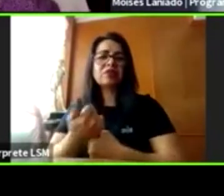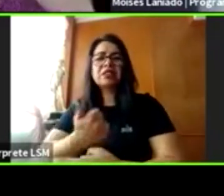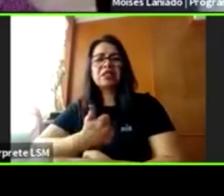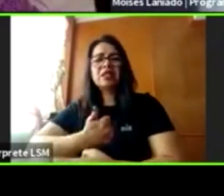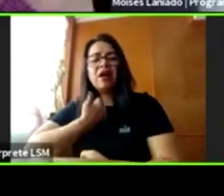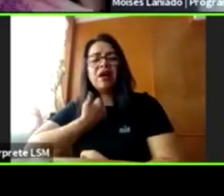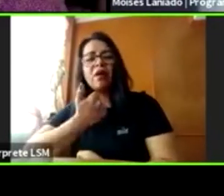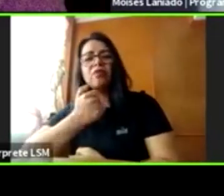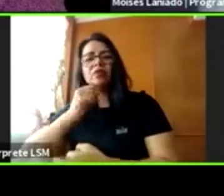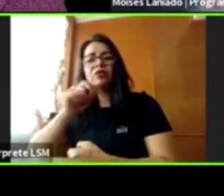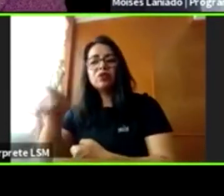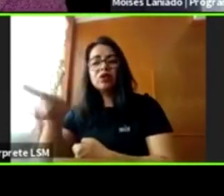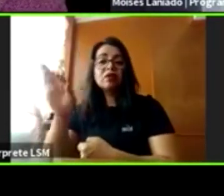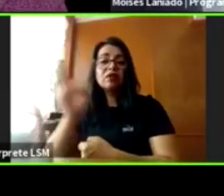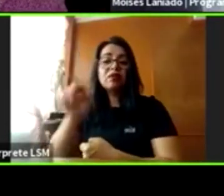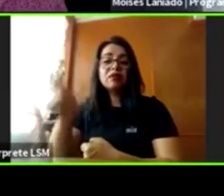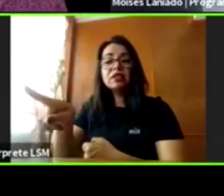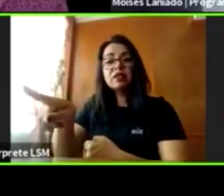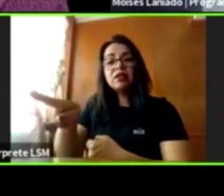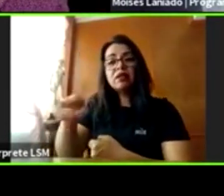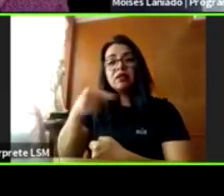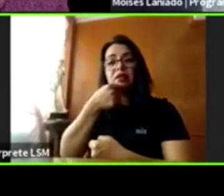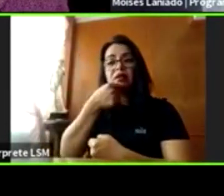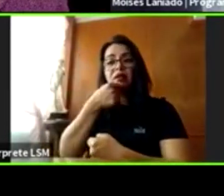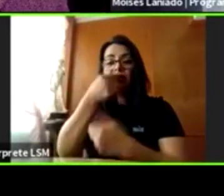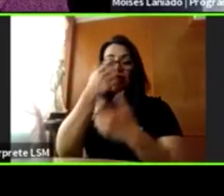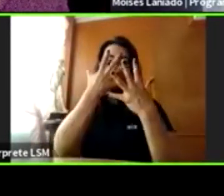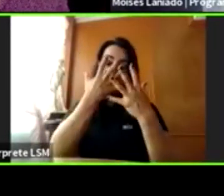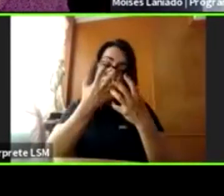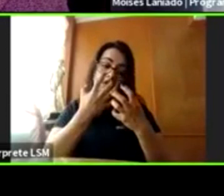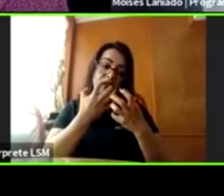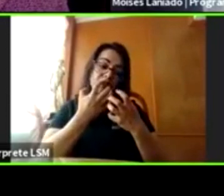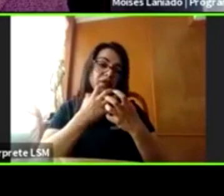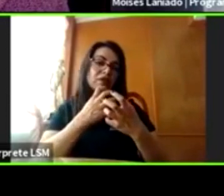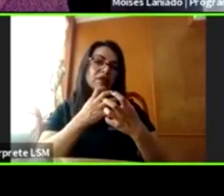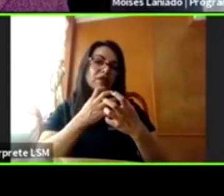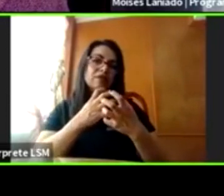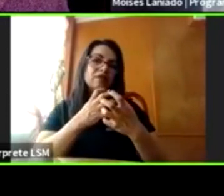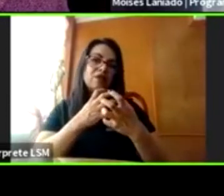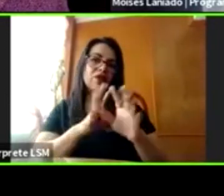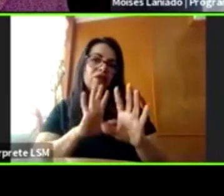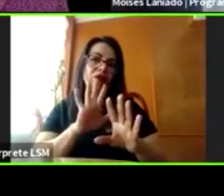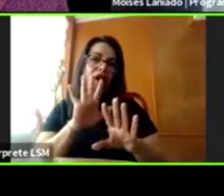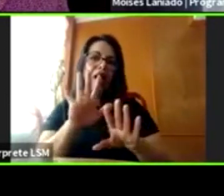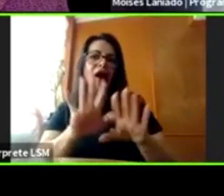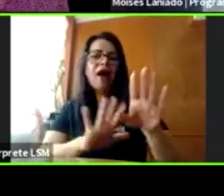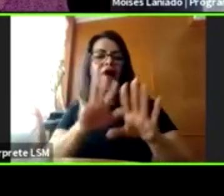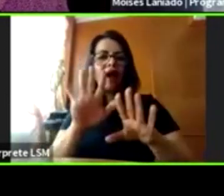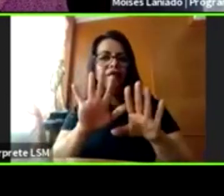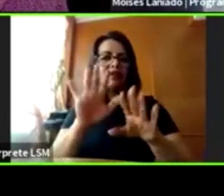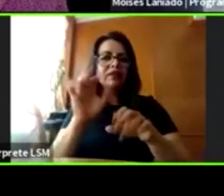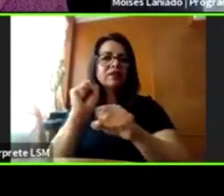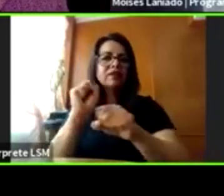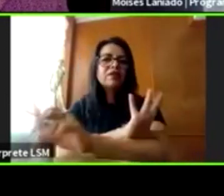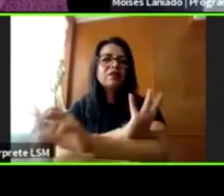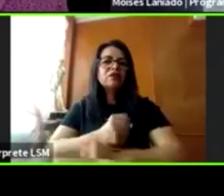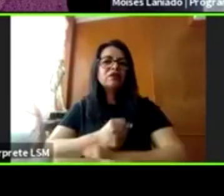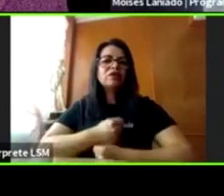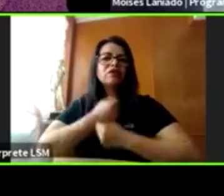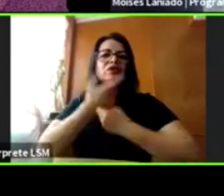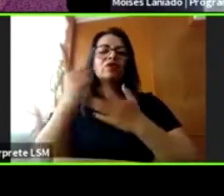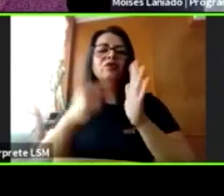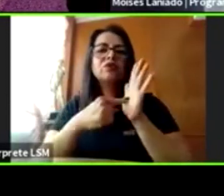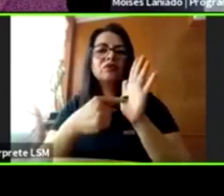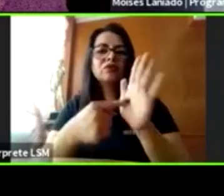de tristeza, no necesariamente. De hecho, la emoción que generalmente muestran los niños que están sufriendo violencia